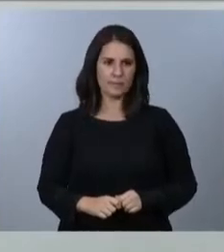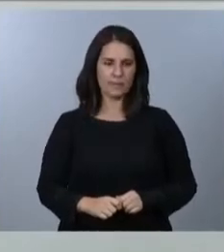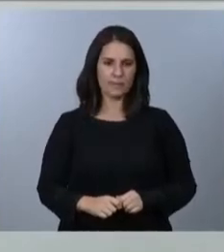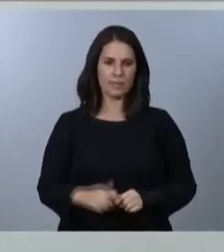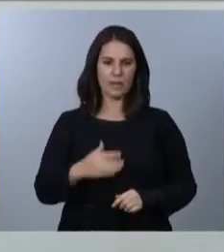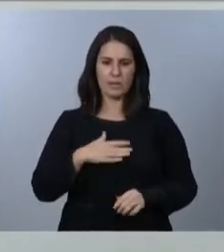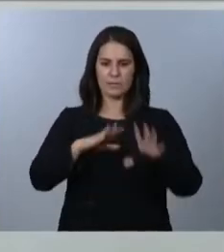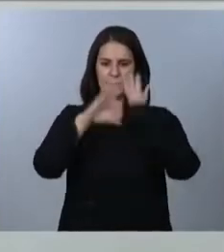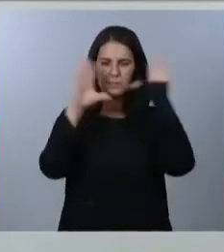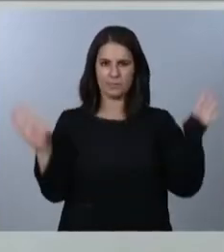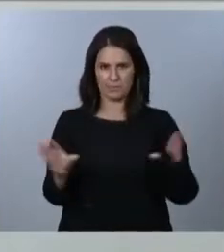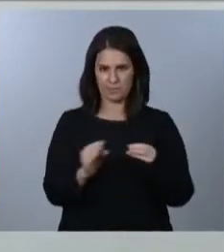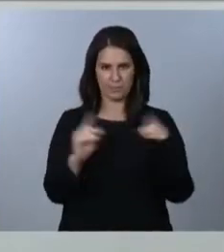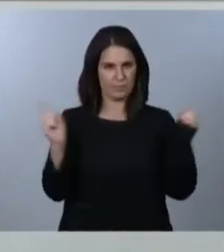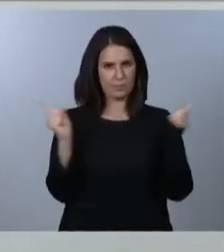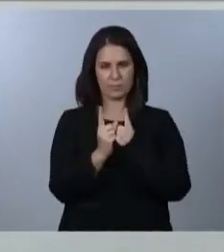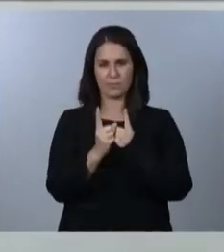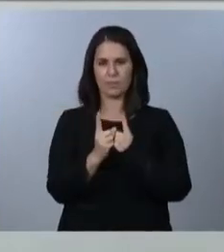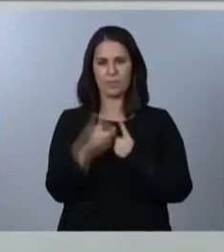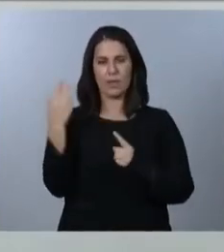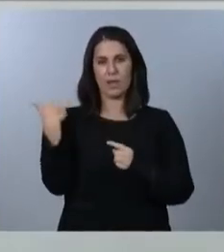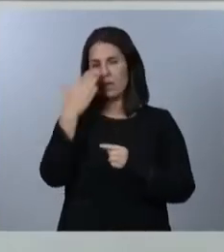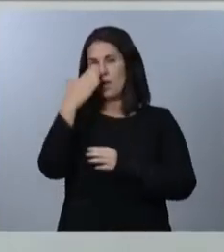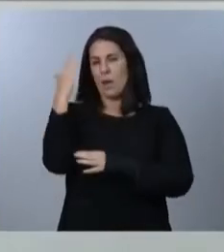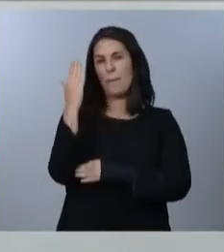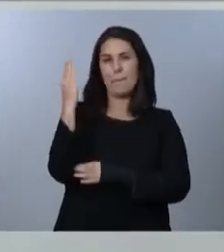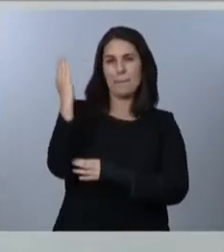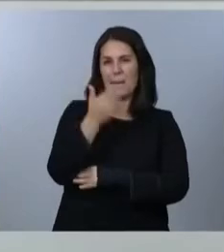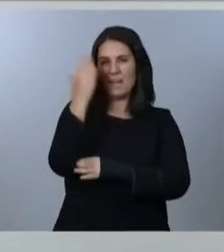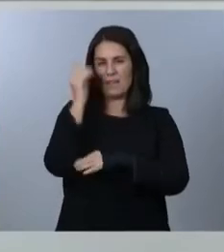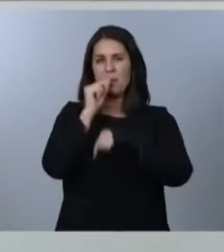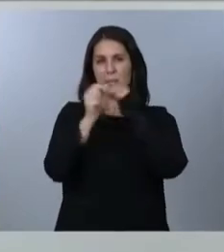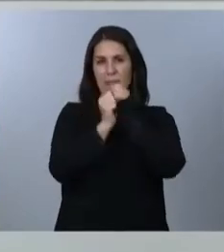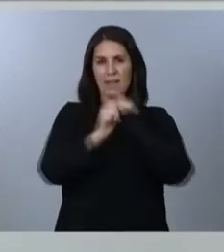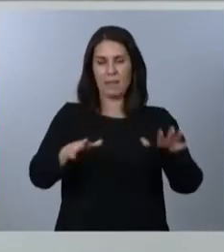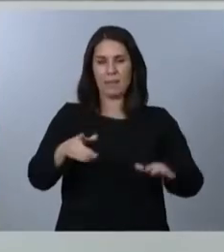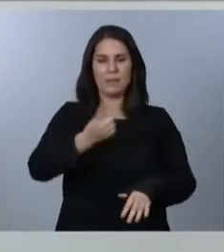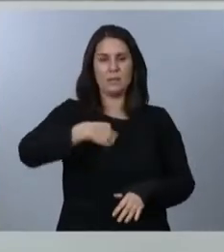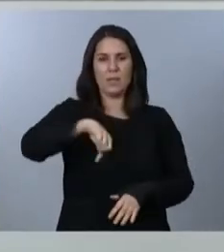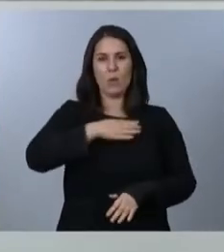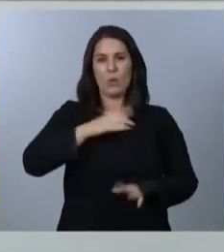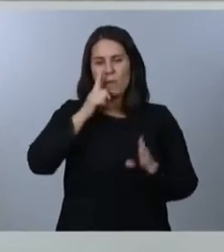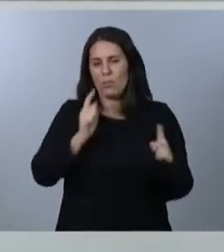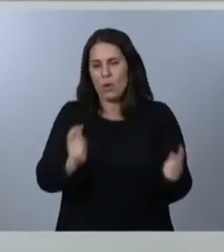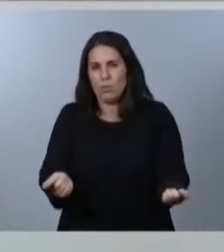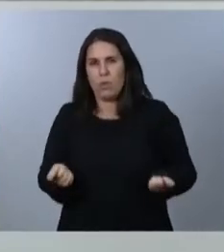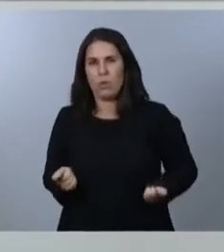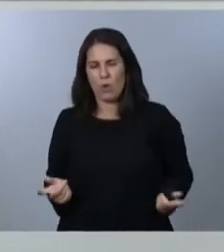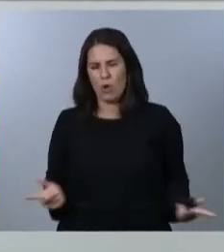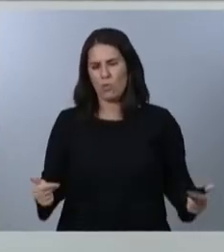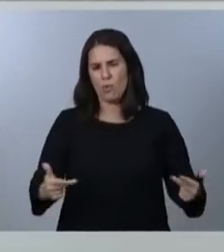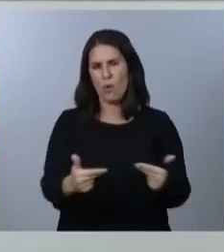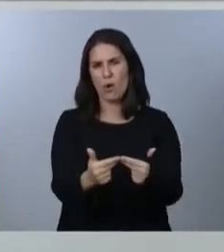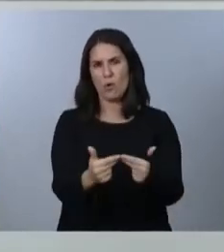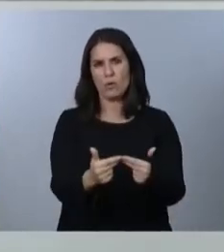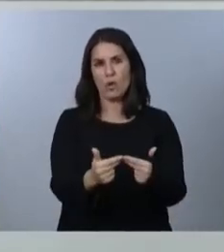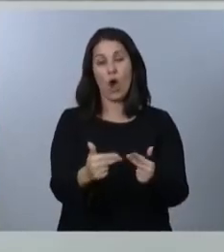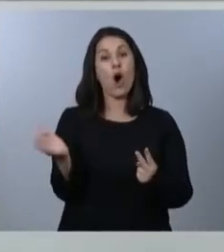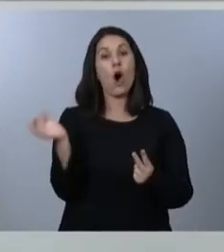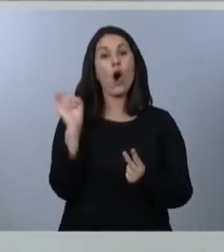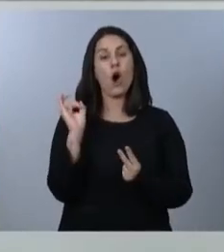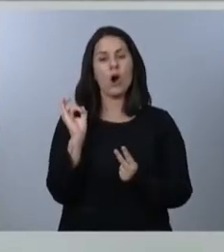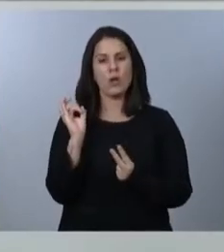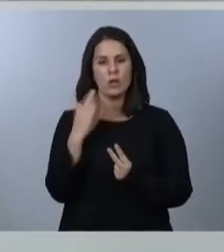Tras el durísimo golpe de la pandemia, podríamos replegarnos en la austeridad y los recortes o bien ponernos en pie y salir